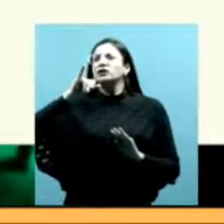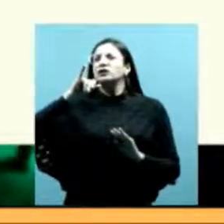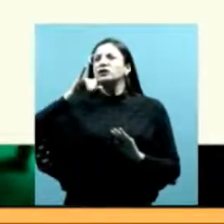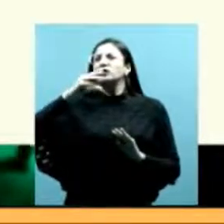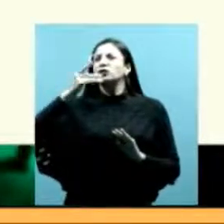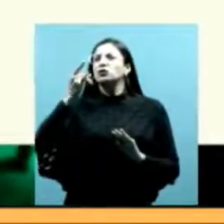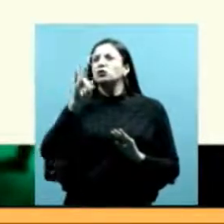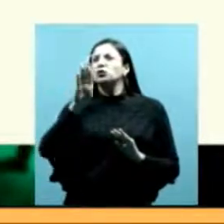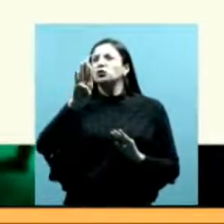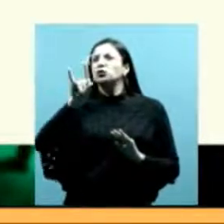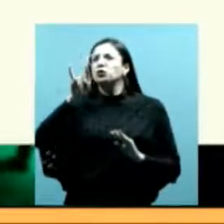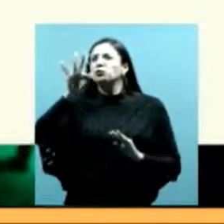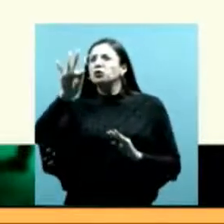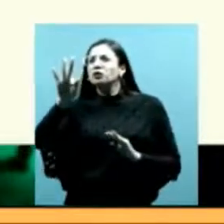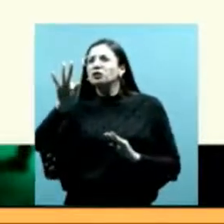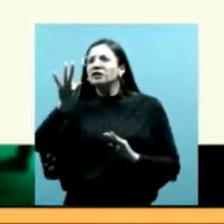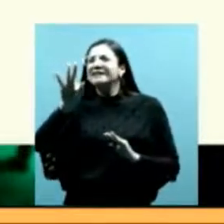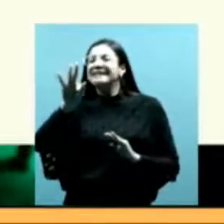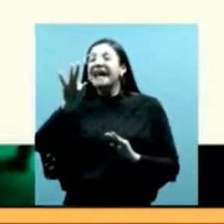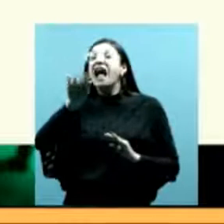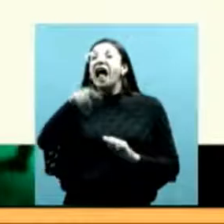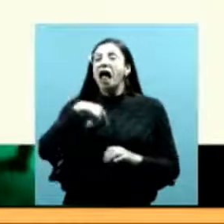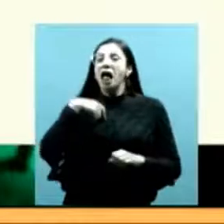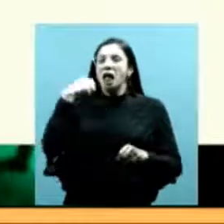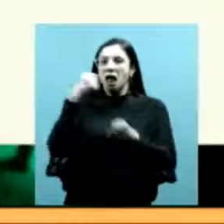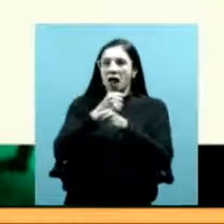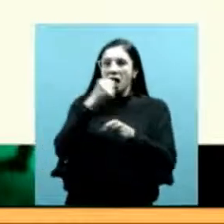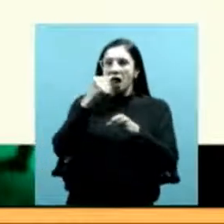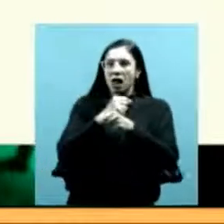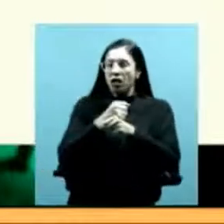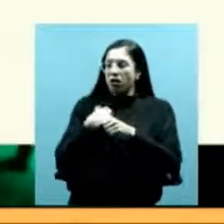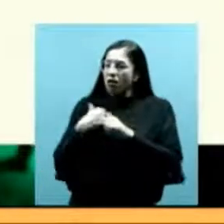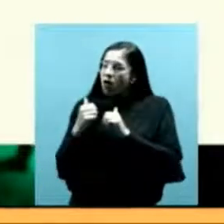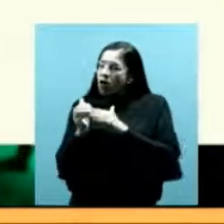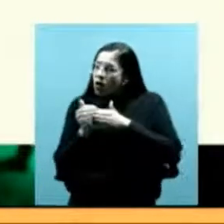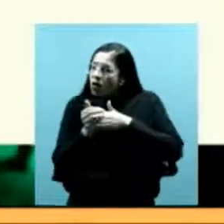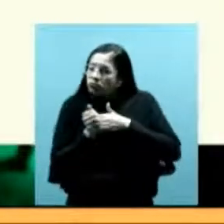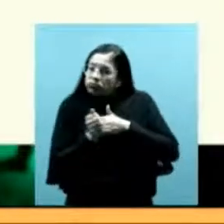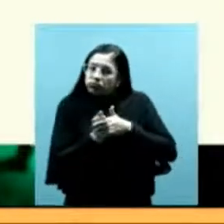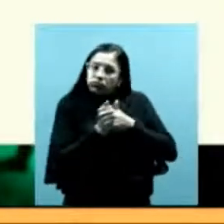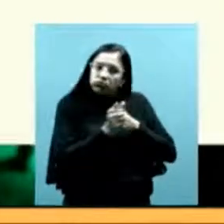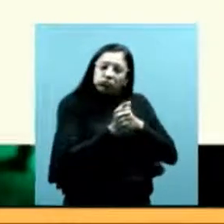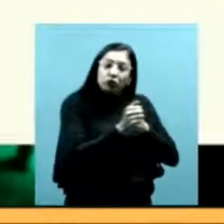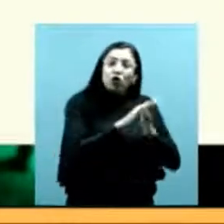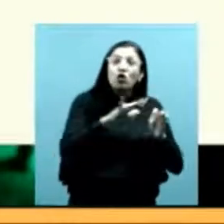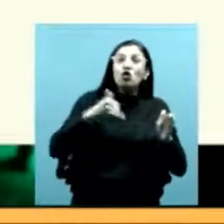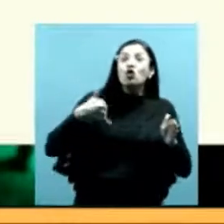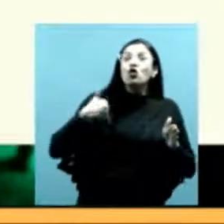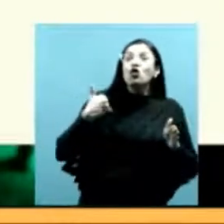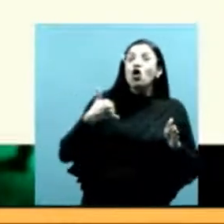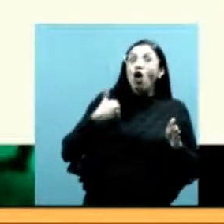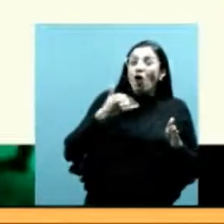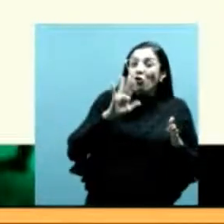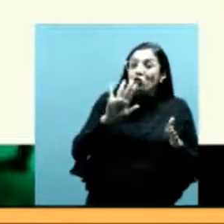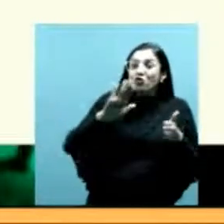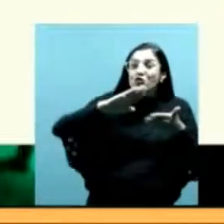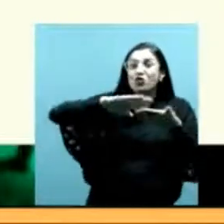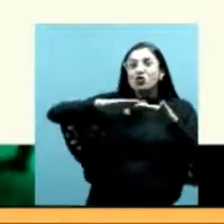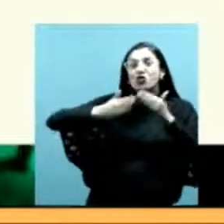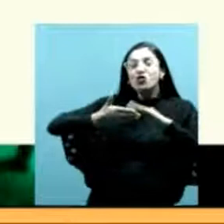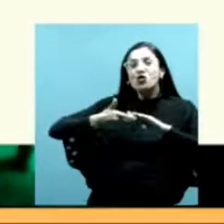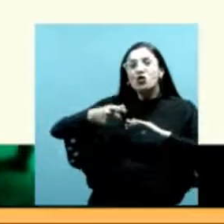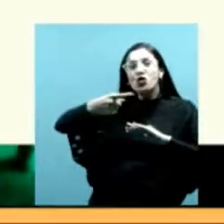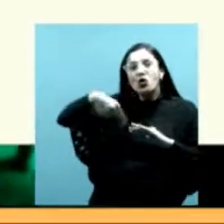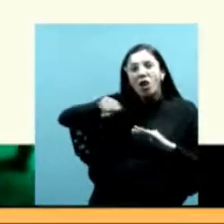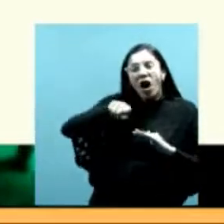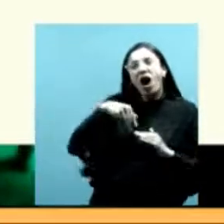el trabajo que hicimos fue acompañado por miembros jóvenes de la misma comunidad íbamos recorriendo